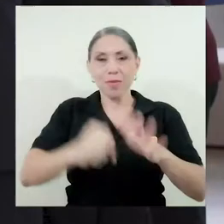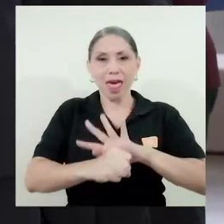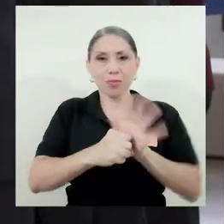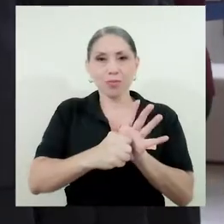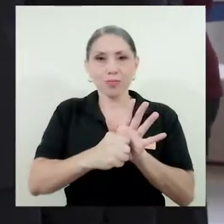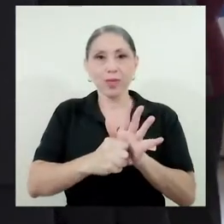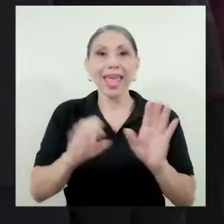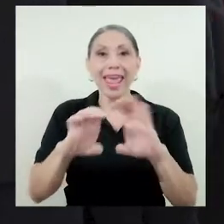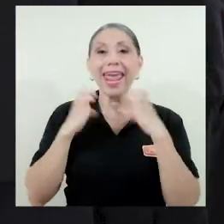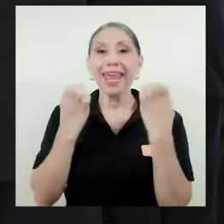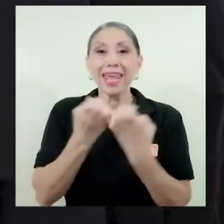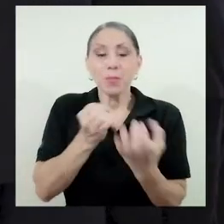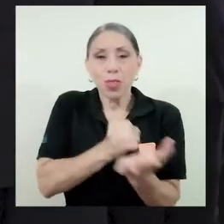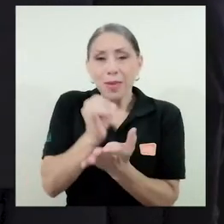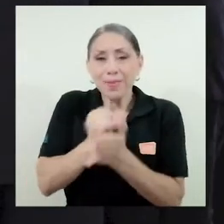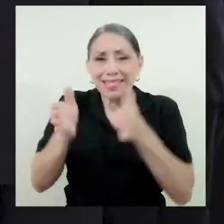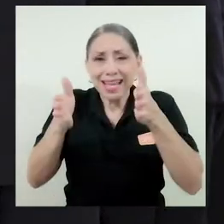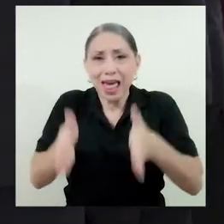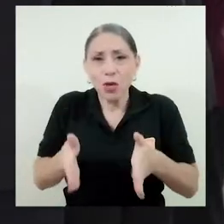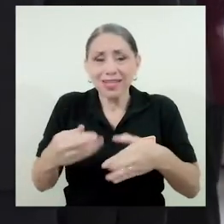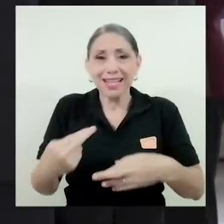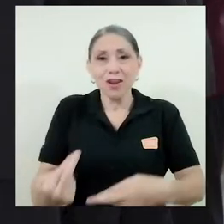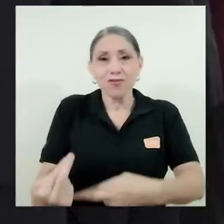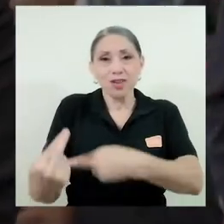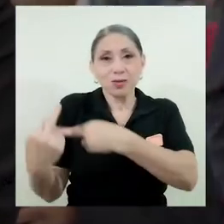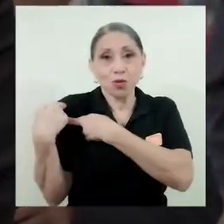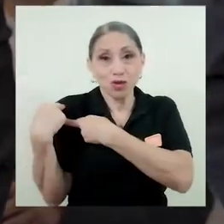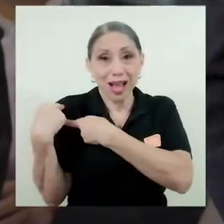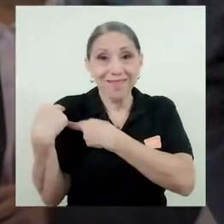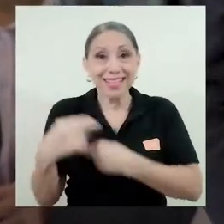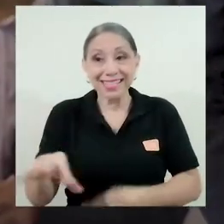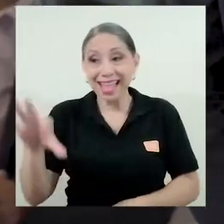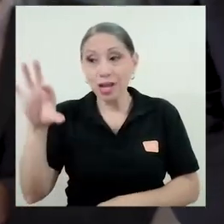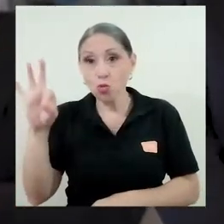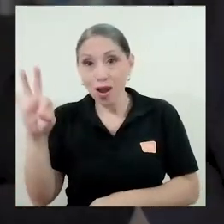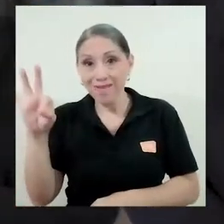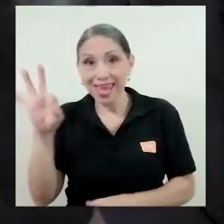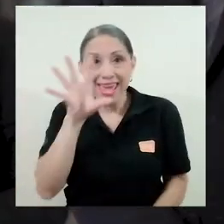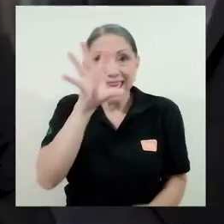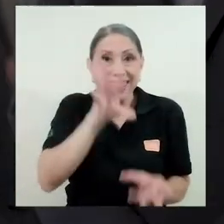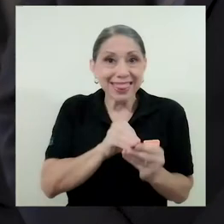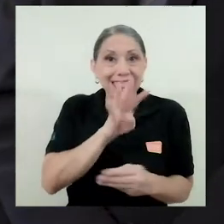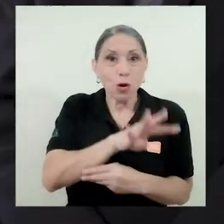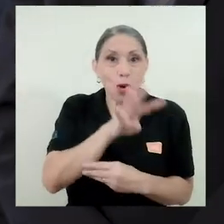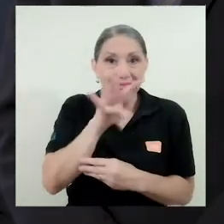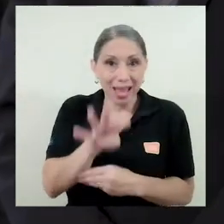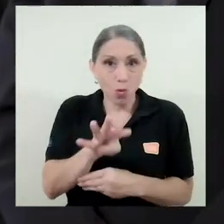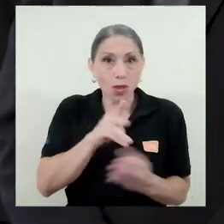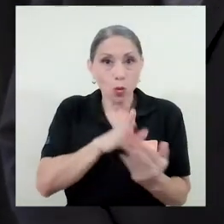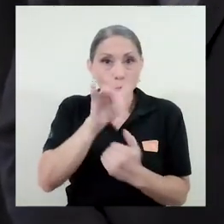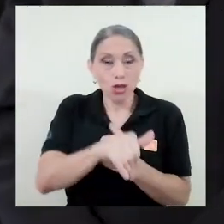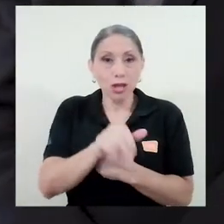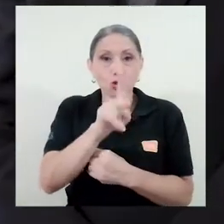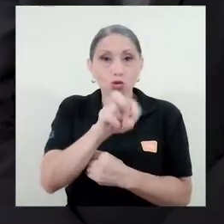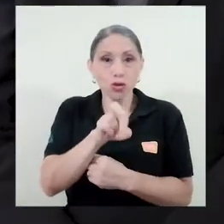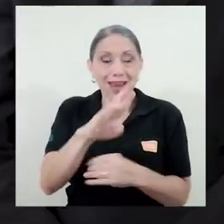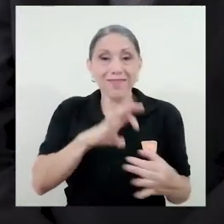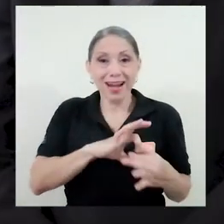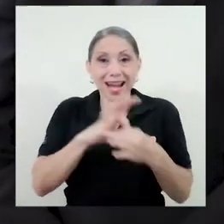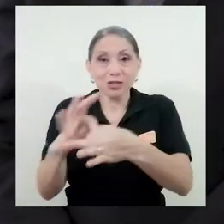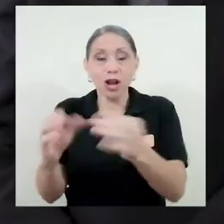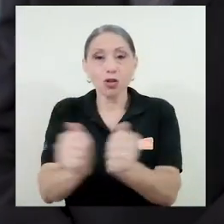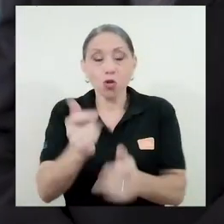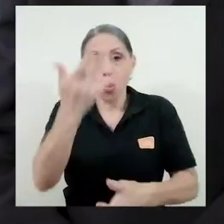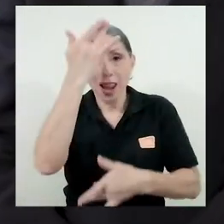Un equipo de investigadores responsables de nueve de los 44 proyectos que está desarrollando la UCR